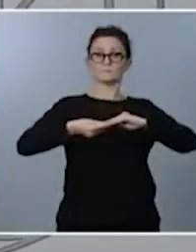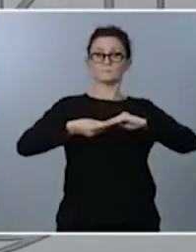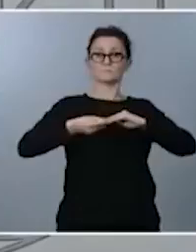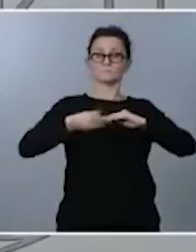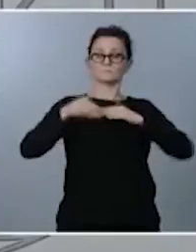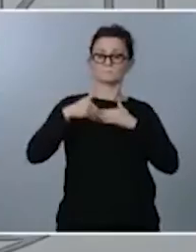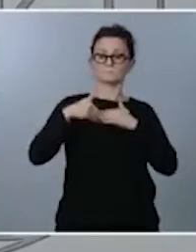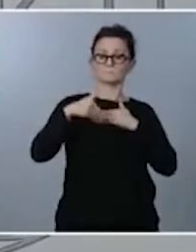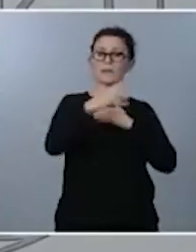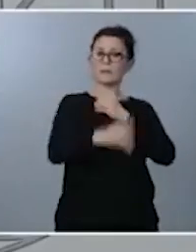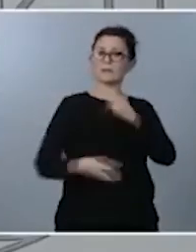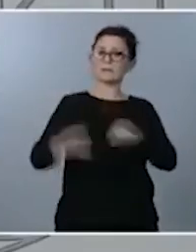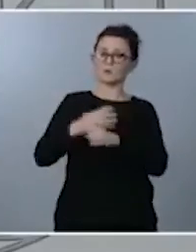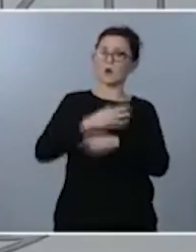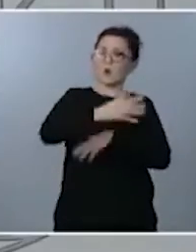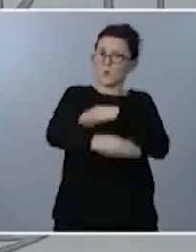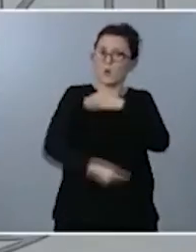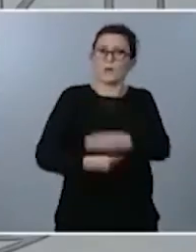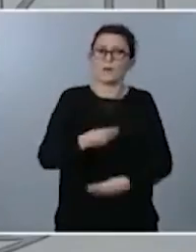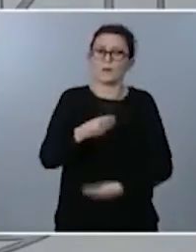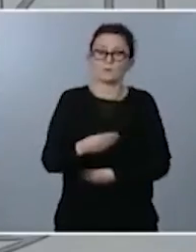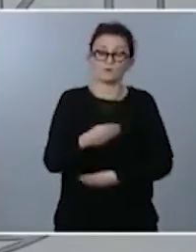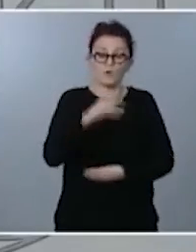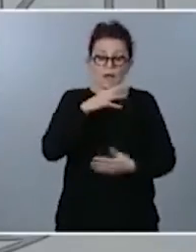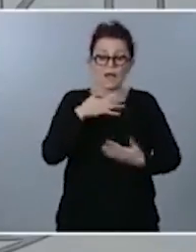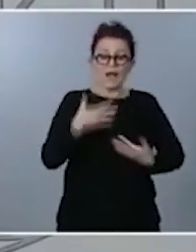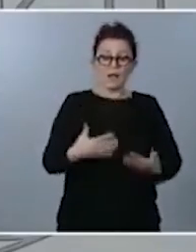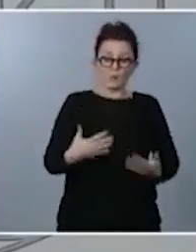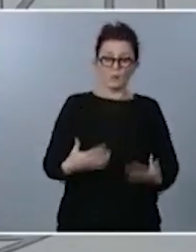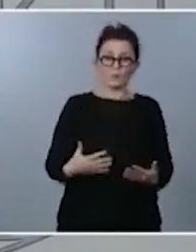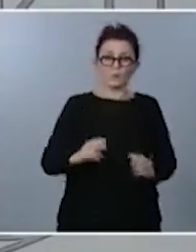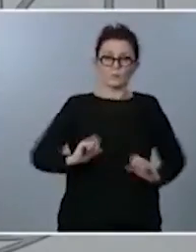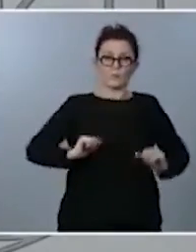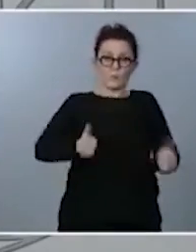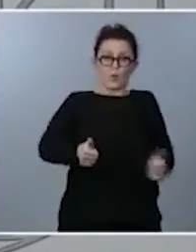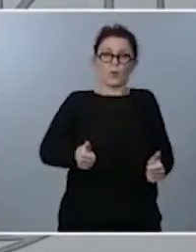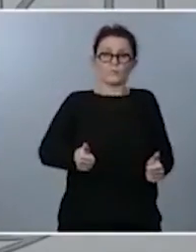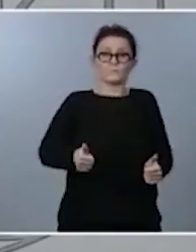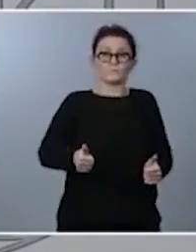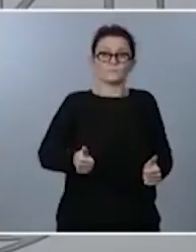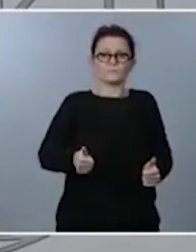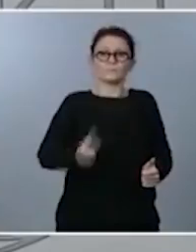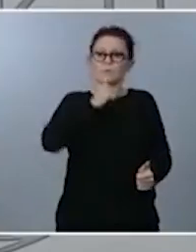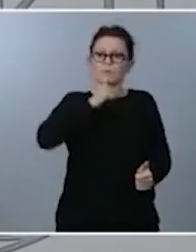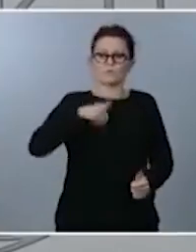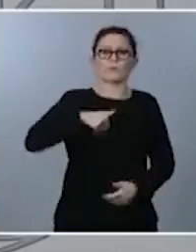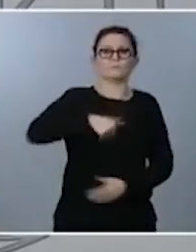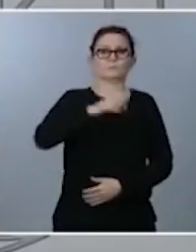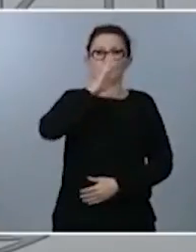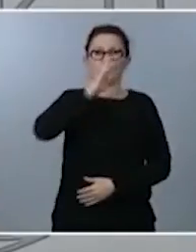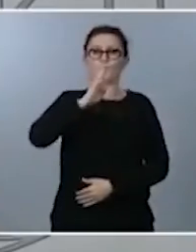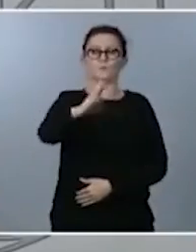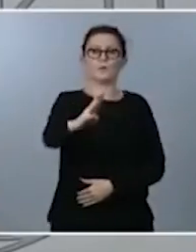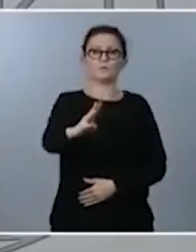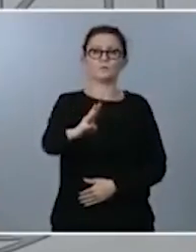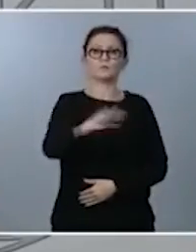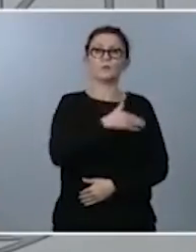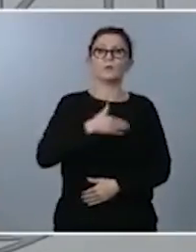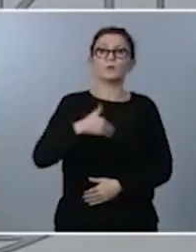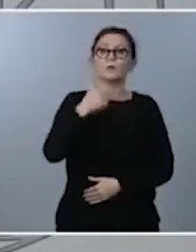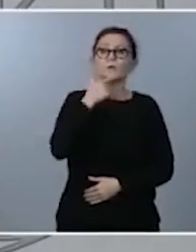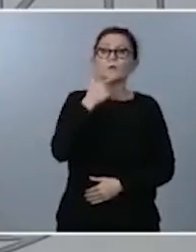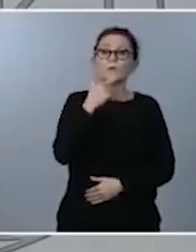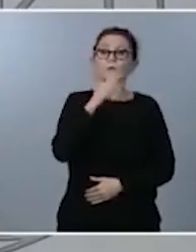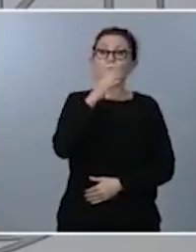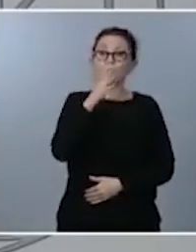legislatura por tanto lo que hacemos ahora es un primer elemento tenemos todavía cuatro años por delante y quiero decirlo porque a este gobierno o por lo